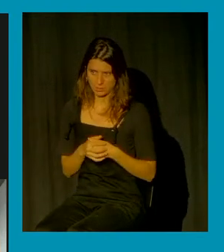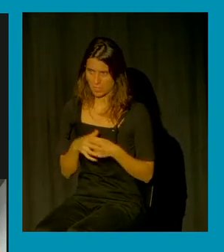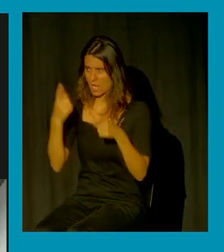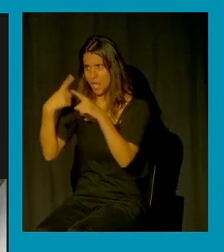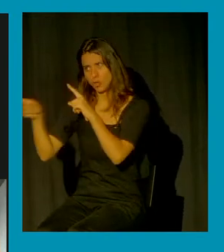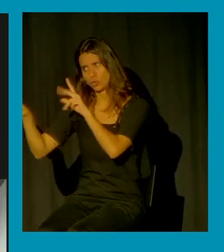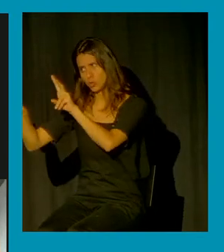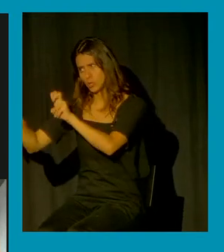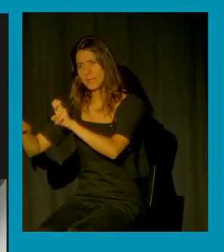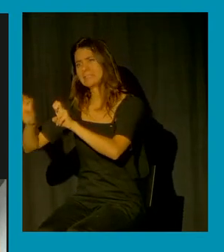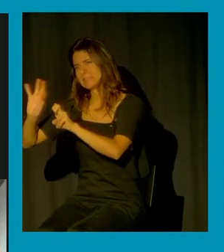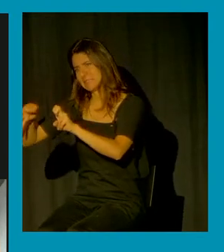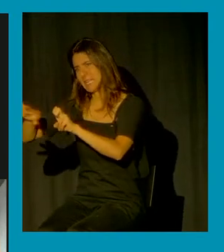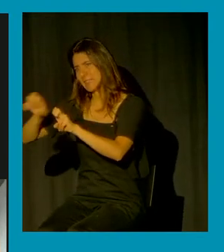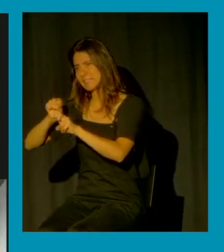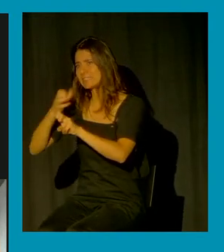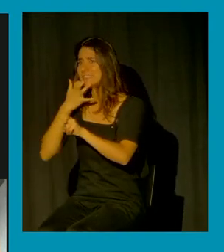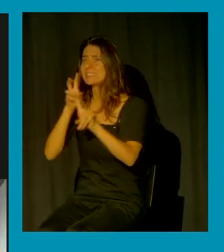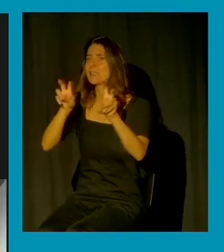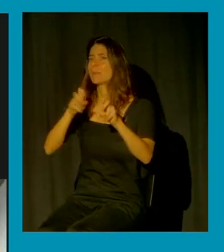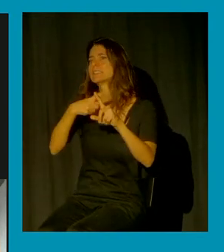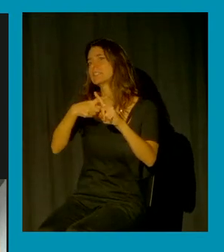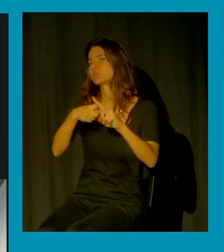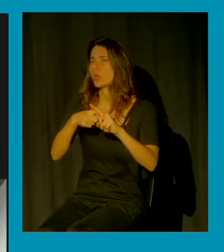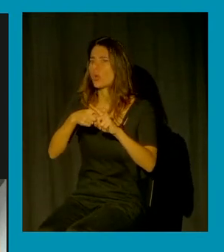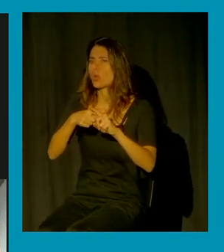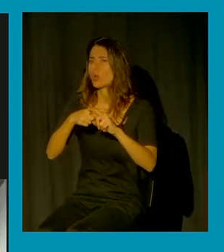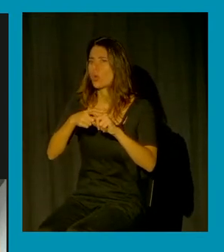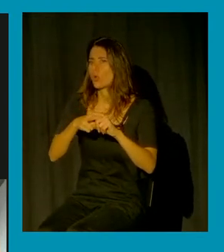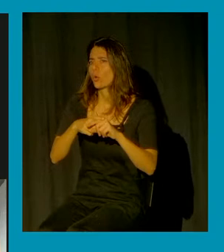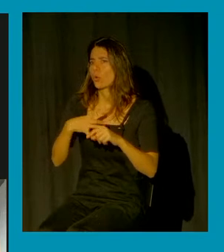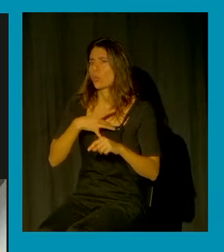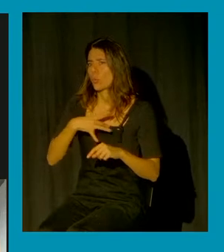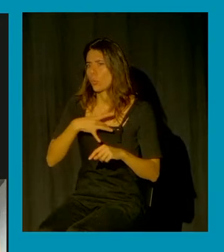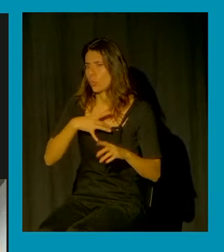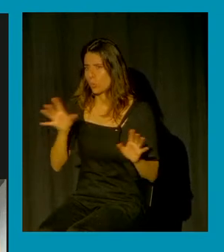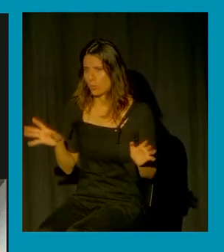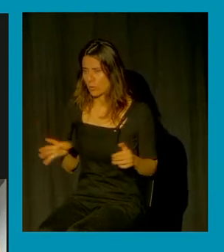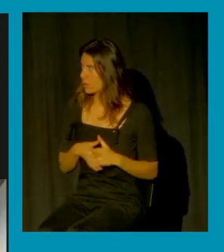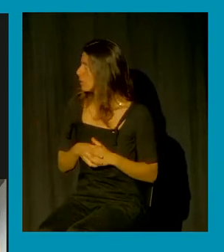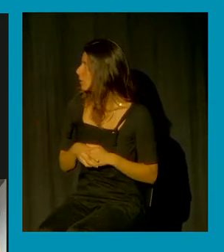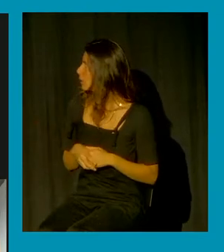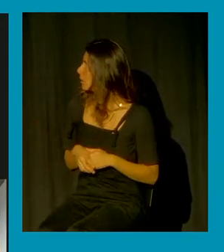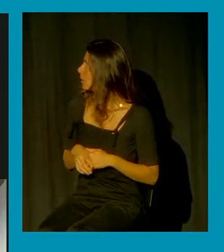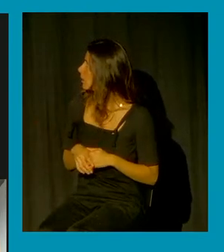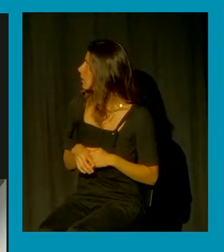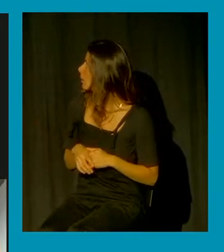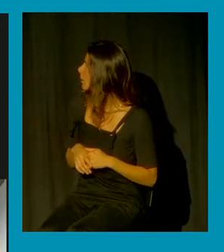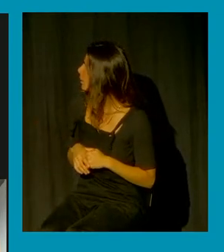excepto en esta ¿no? y dice yo conozco al varón y sé que tiene una pulsión sexual que no puede controlar